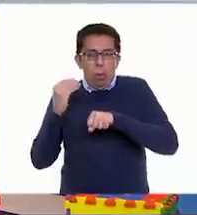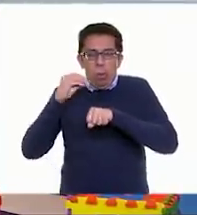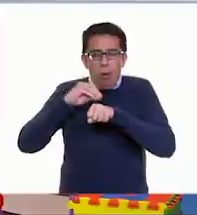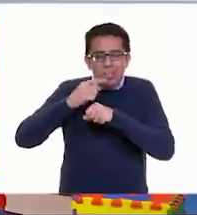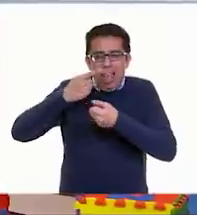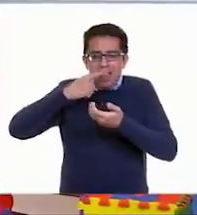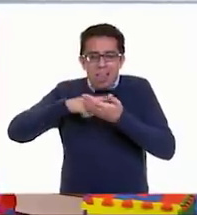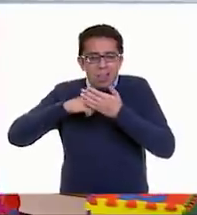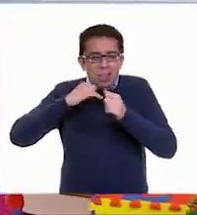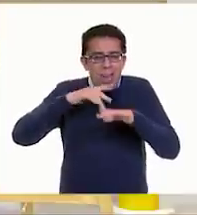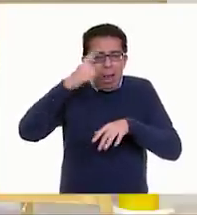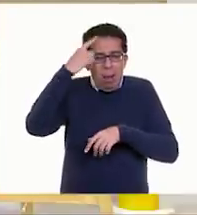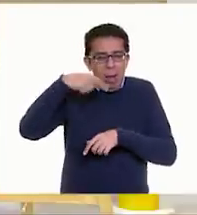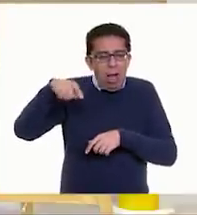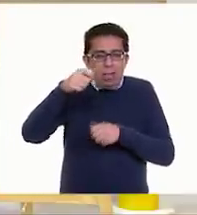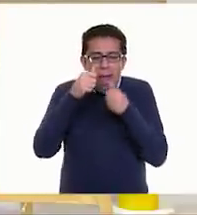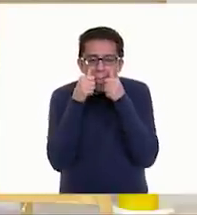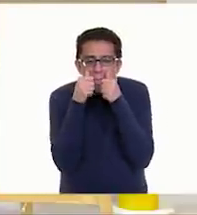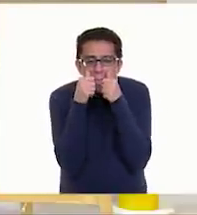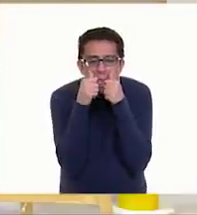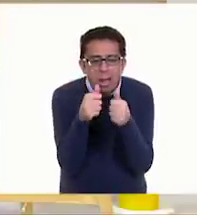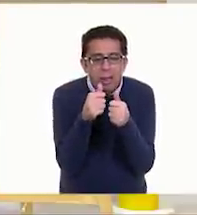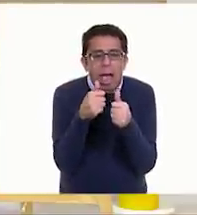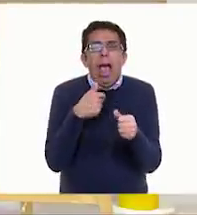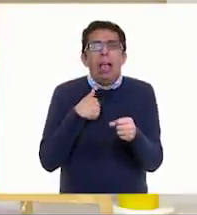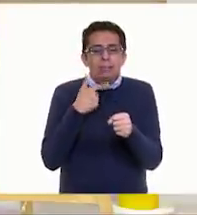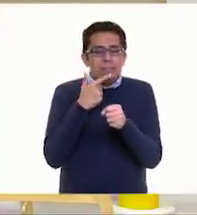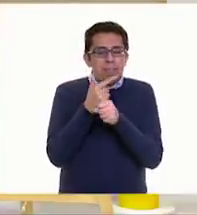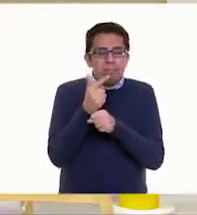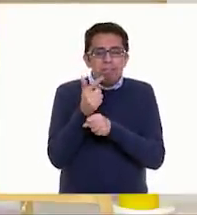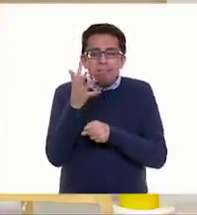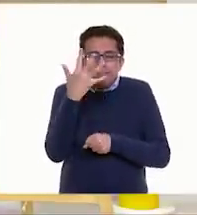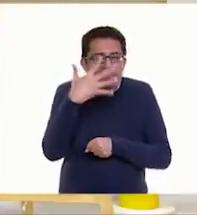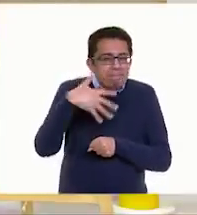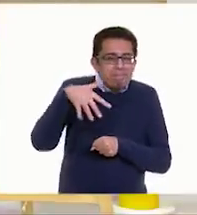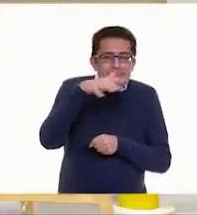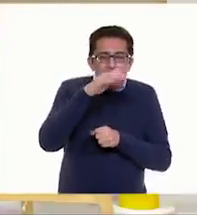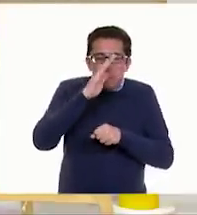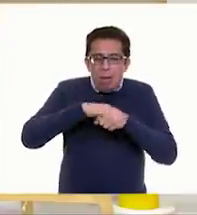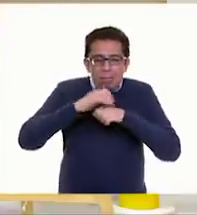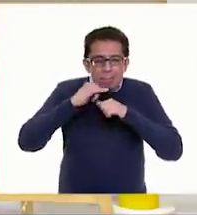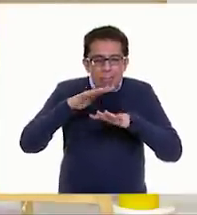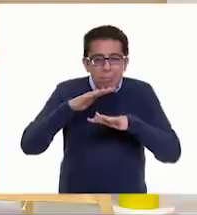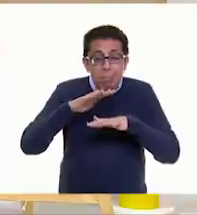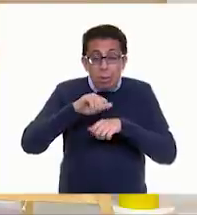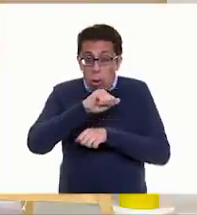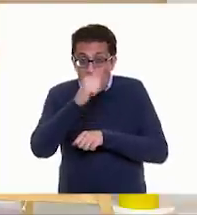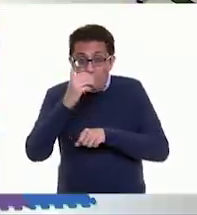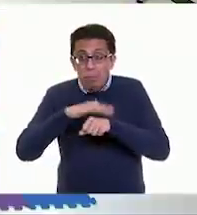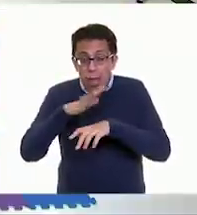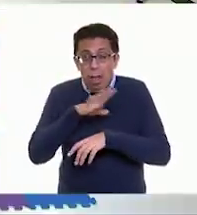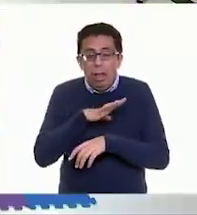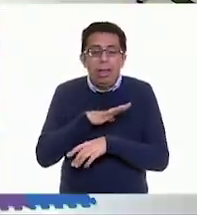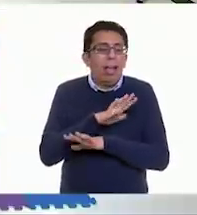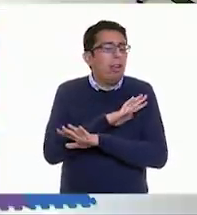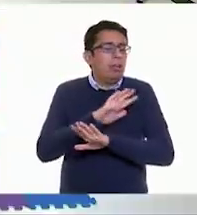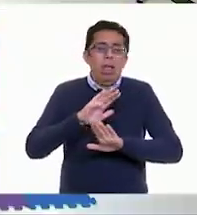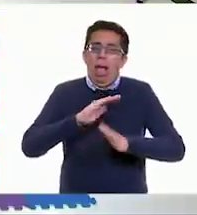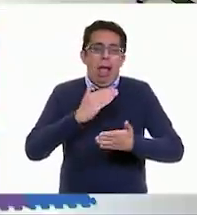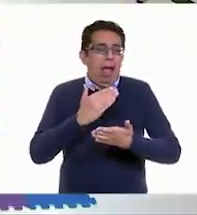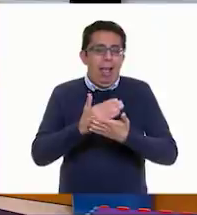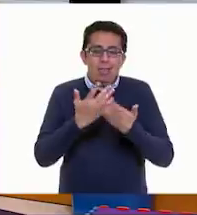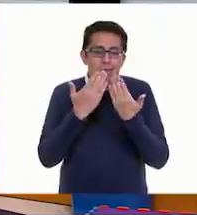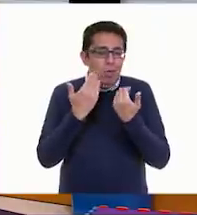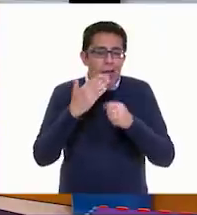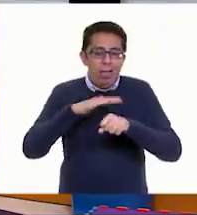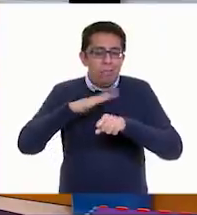nuestra clase. Voy a seguir buscando trampitas. Seguro que es la única trampita que hay, maestra. ¿Ya no hay más? Ya no hay más. Ya